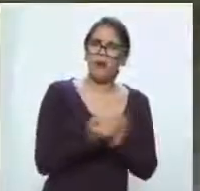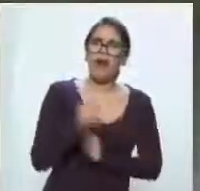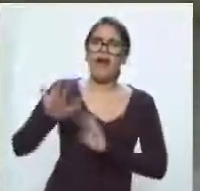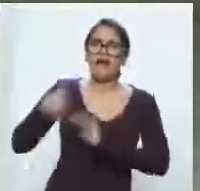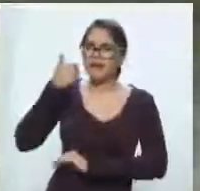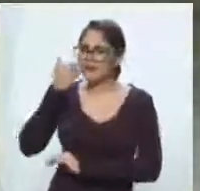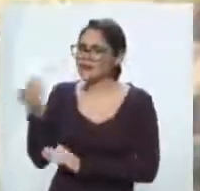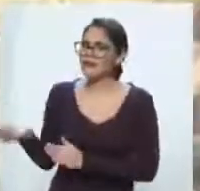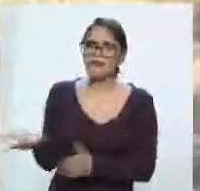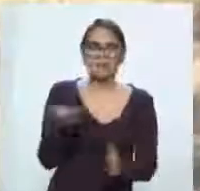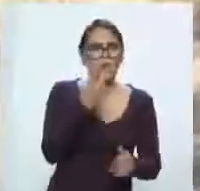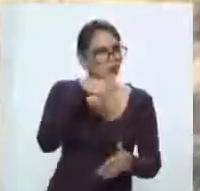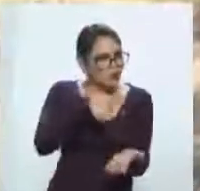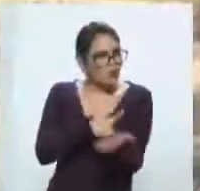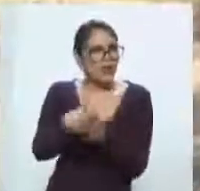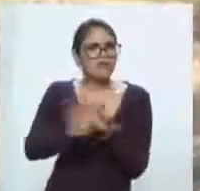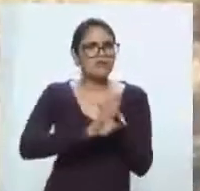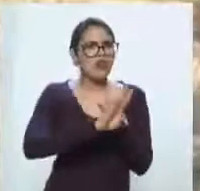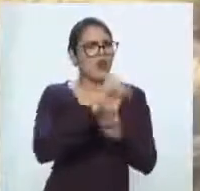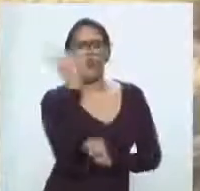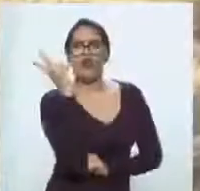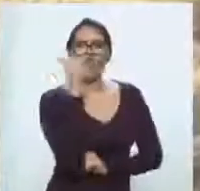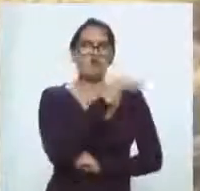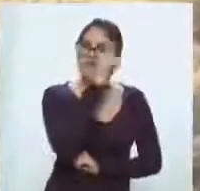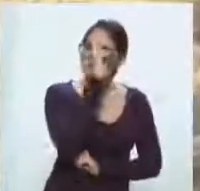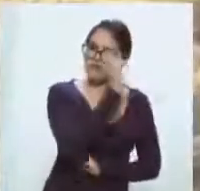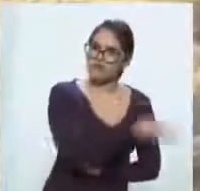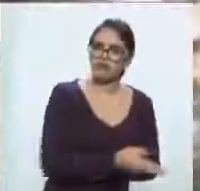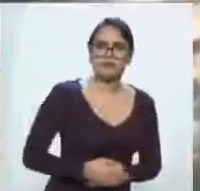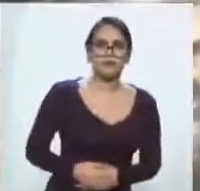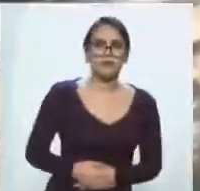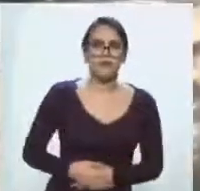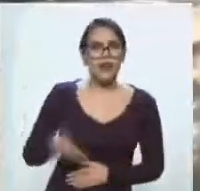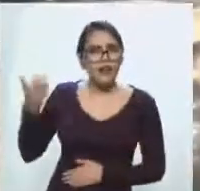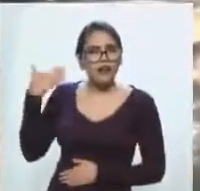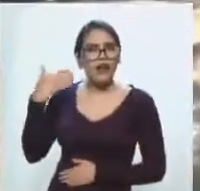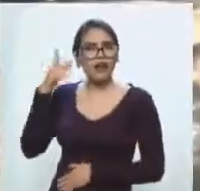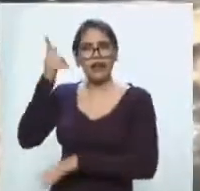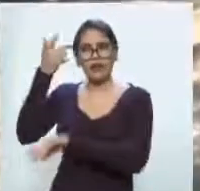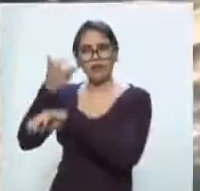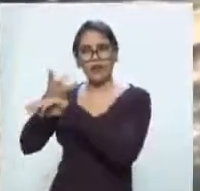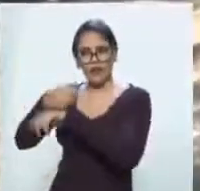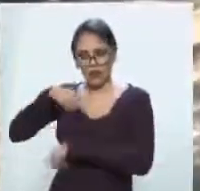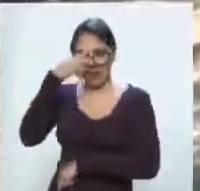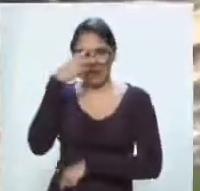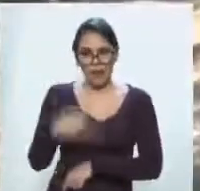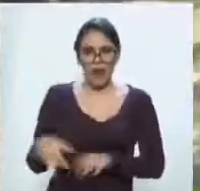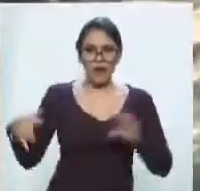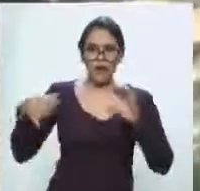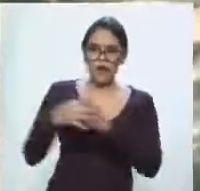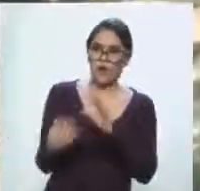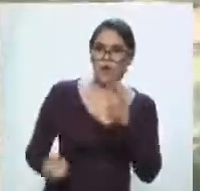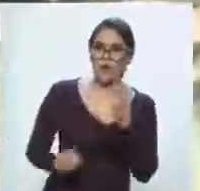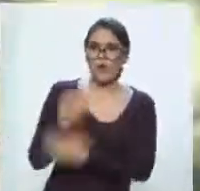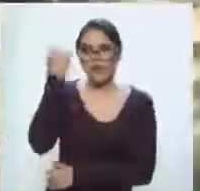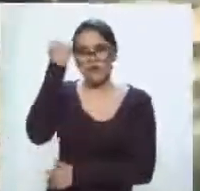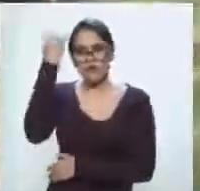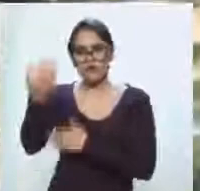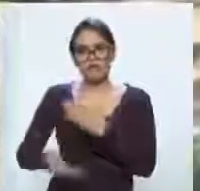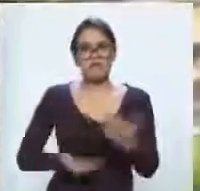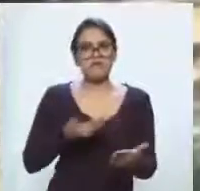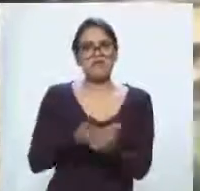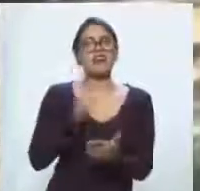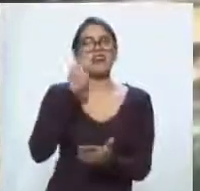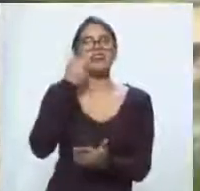migrar. Hace poco más de un año, los gobiernos de México y Estados Unidos establecieron la estrategia con que se buscó frenar